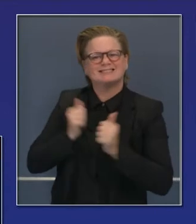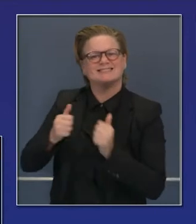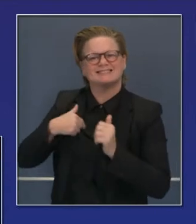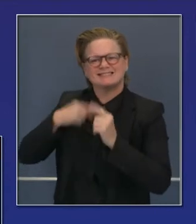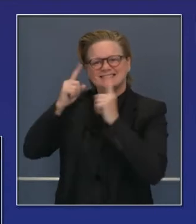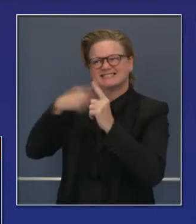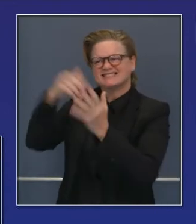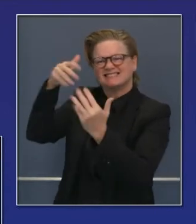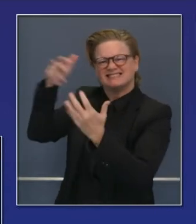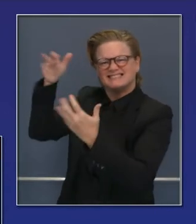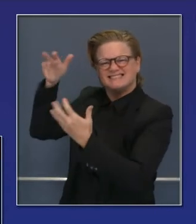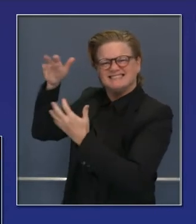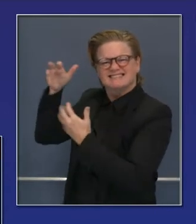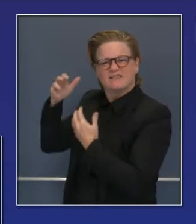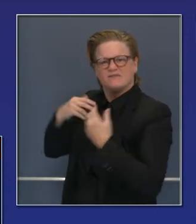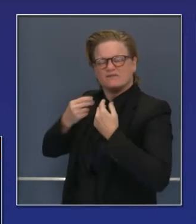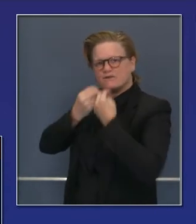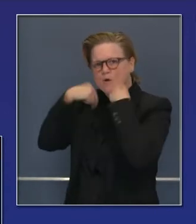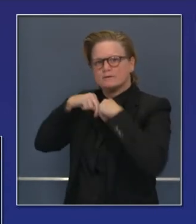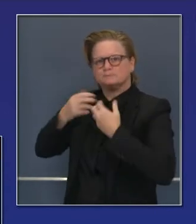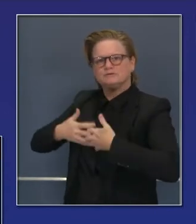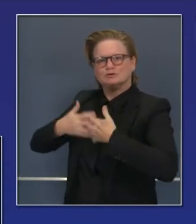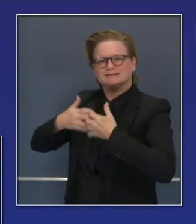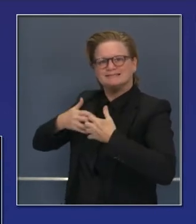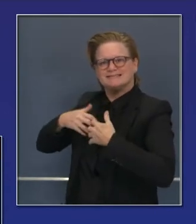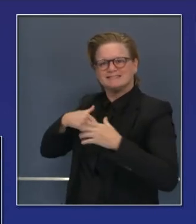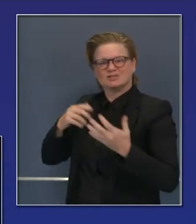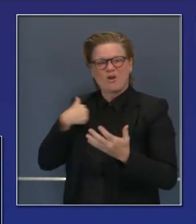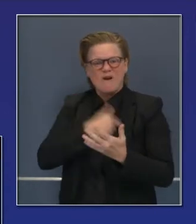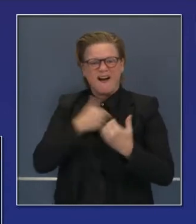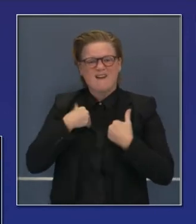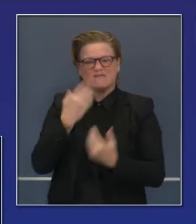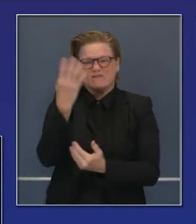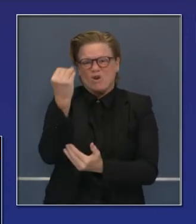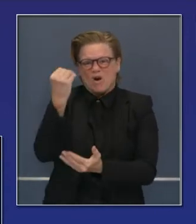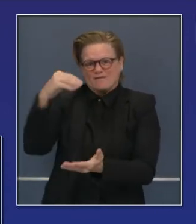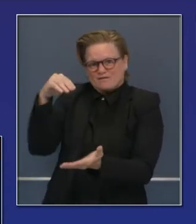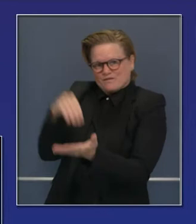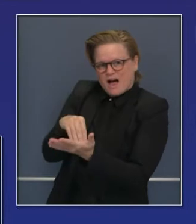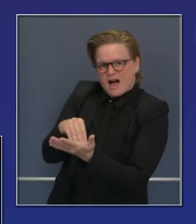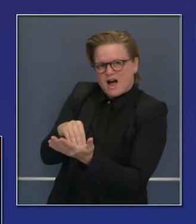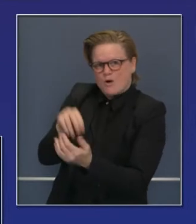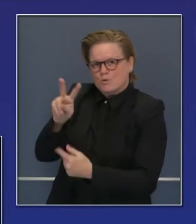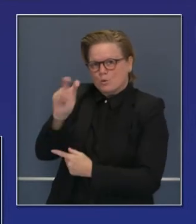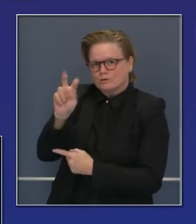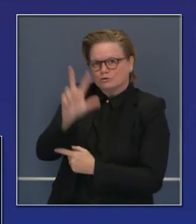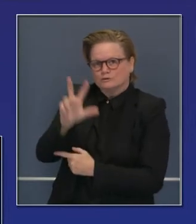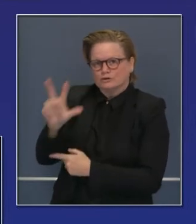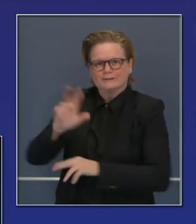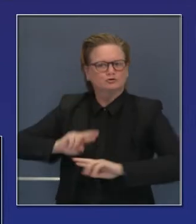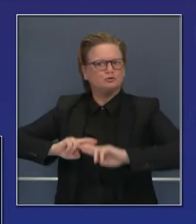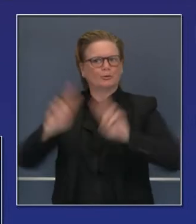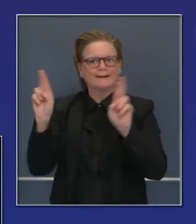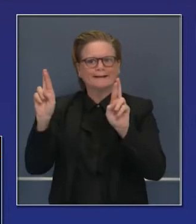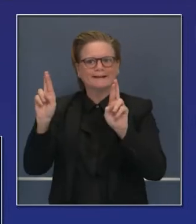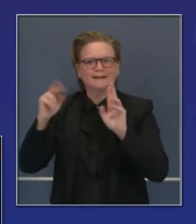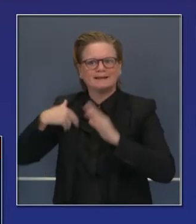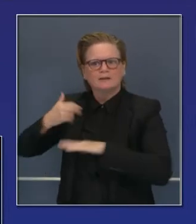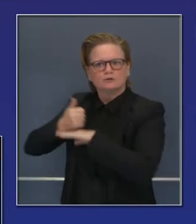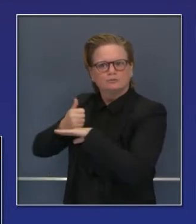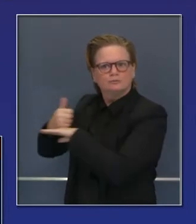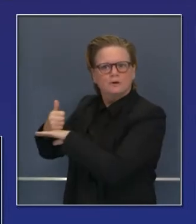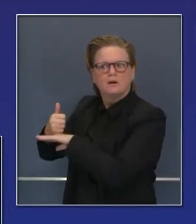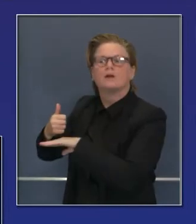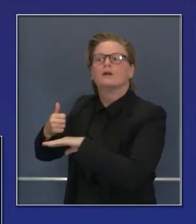agresivamente estos ventiladores. Tenemos más de 14 mil de ellos ahora en el inventario